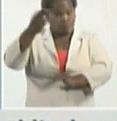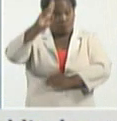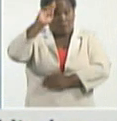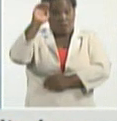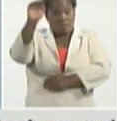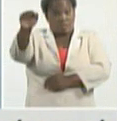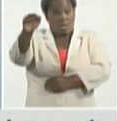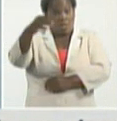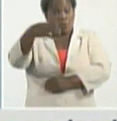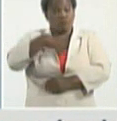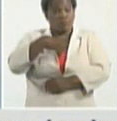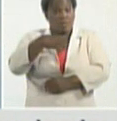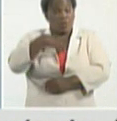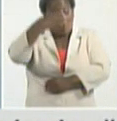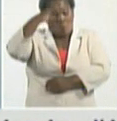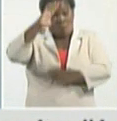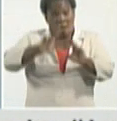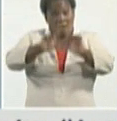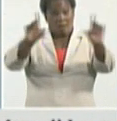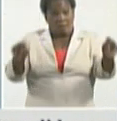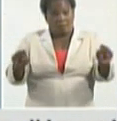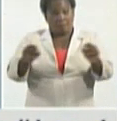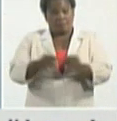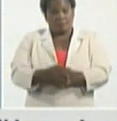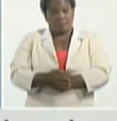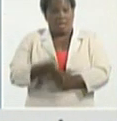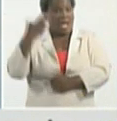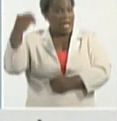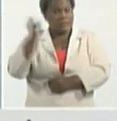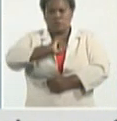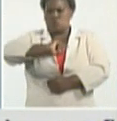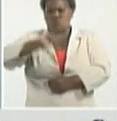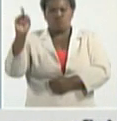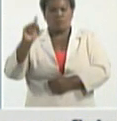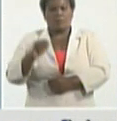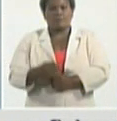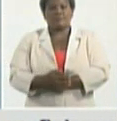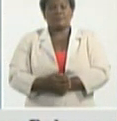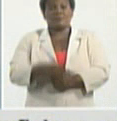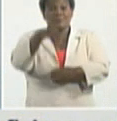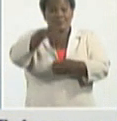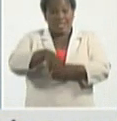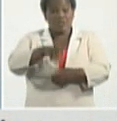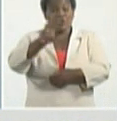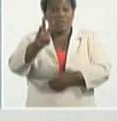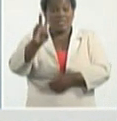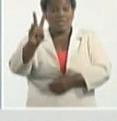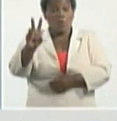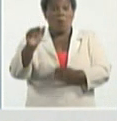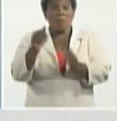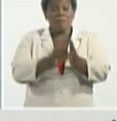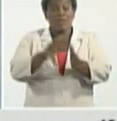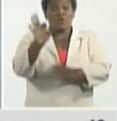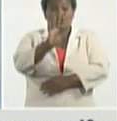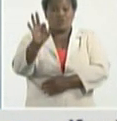hemos tenido en nuestro país. De esos 32.088, el 99